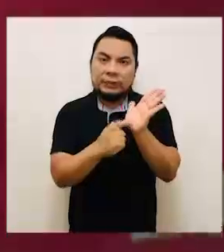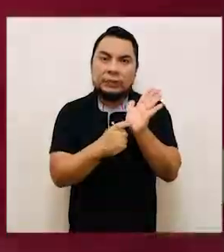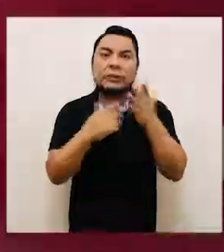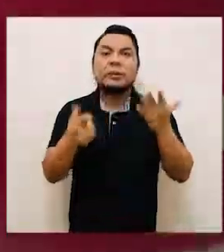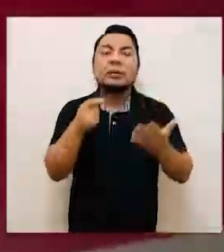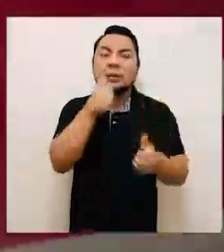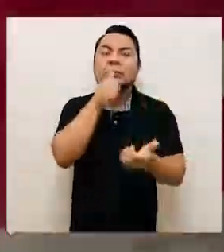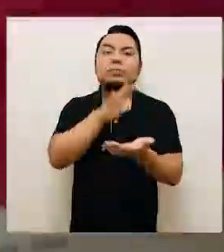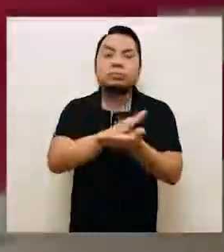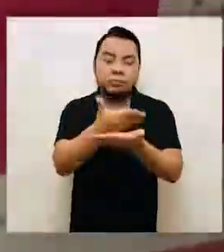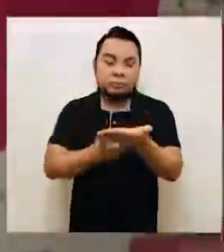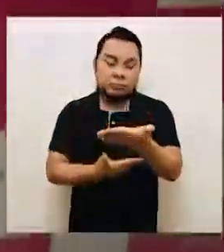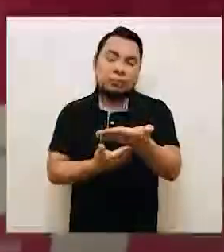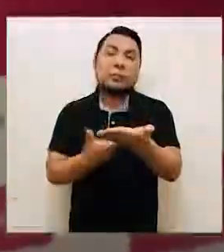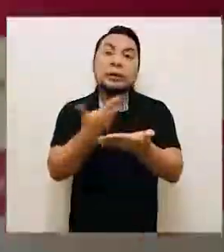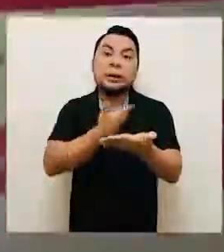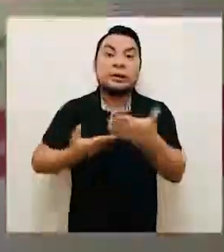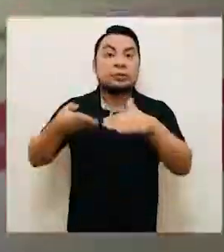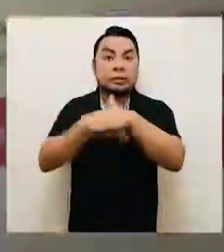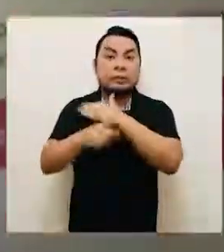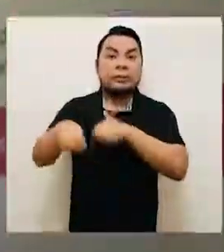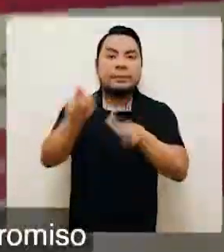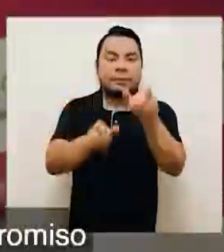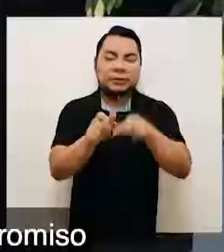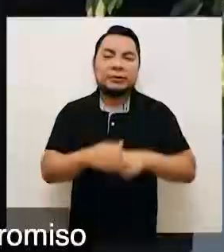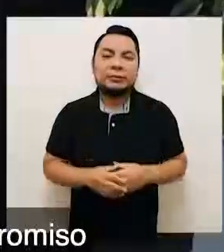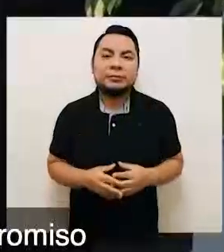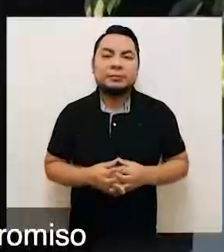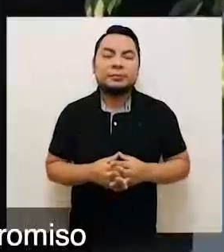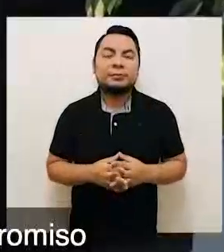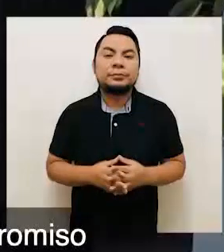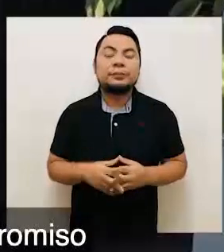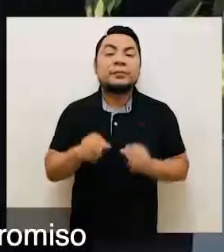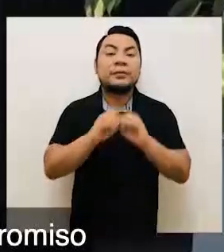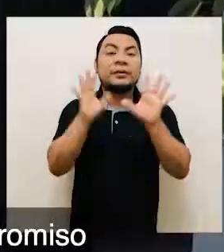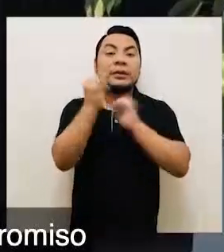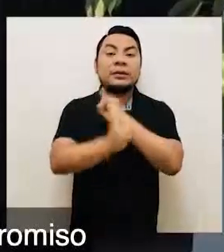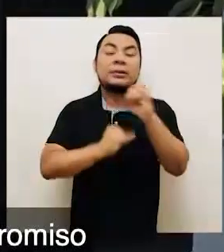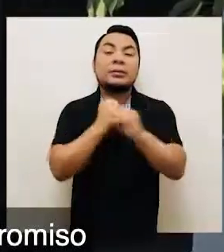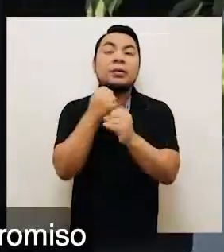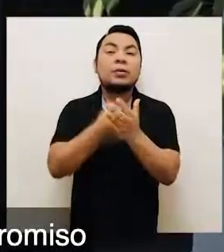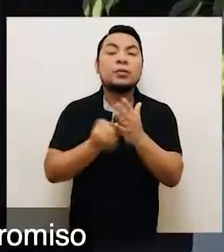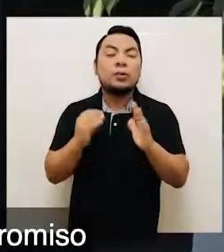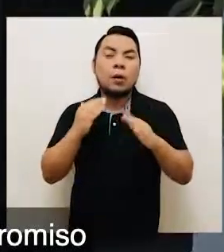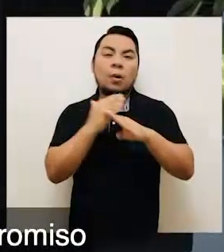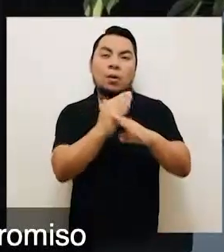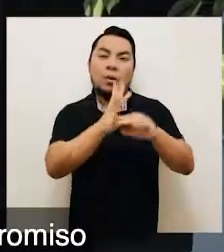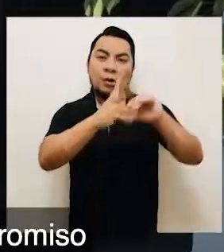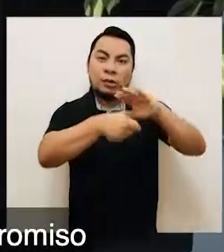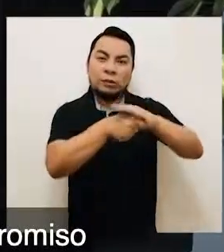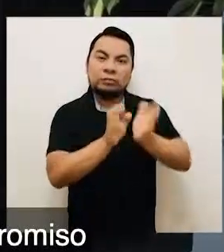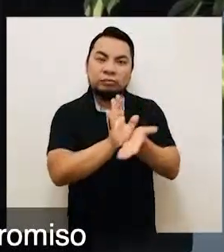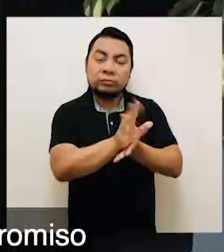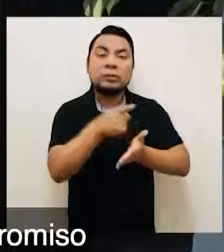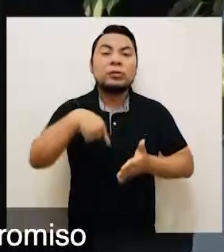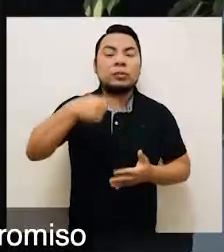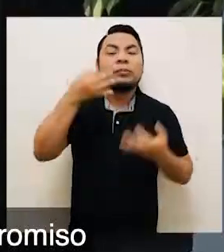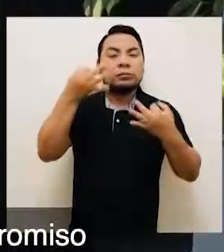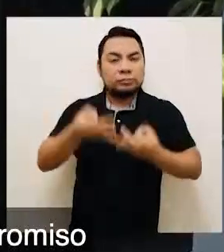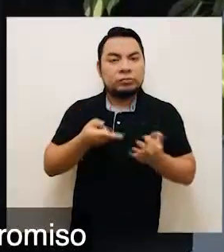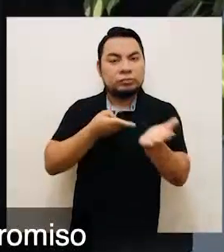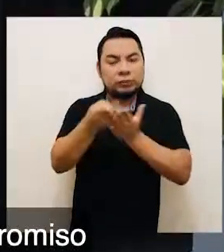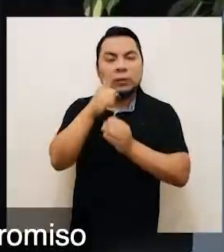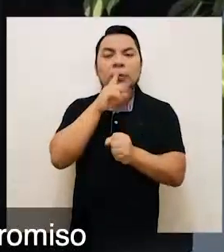que es un documento público y accesible para la ciudadanía. En el Día Internacional de la Lucha contra la Corrupción, reafirmamos nuestro